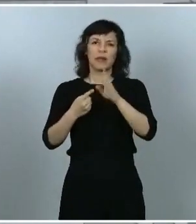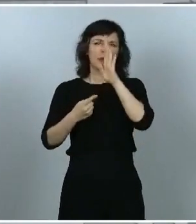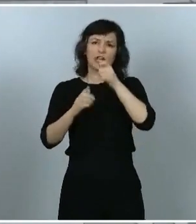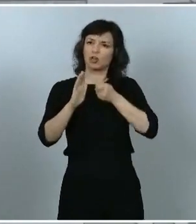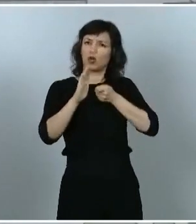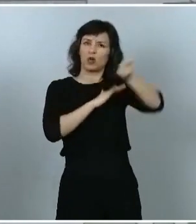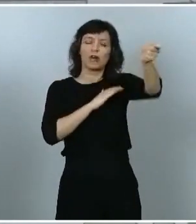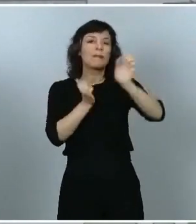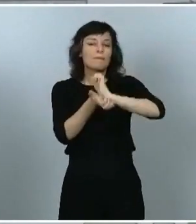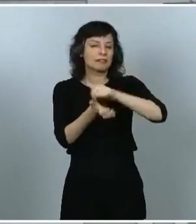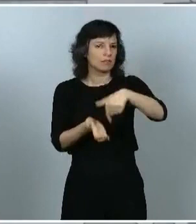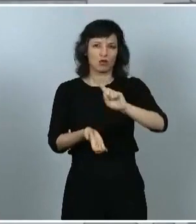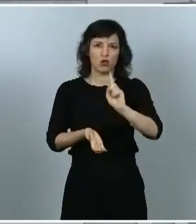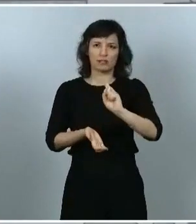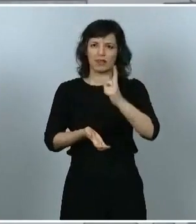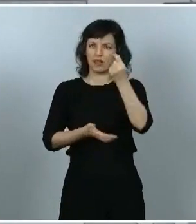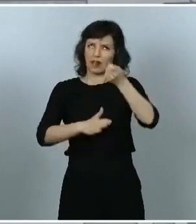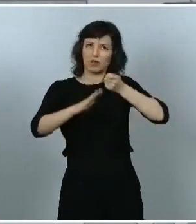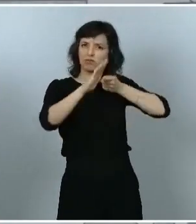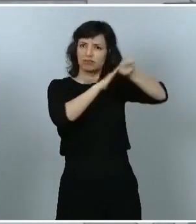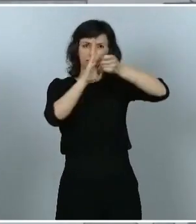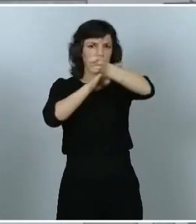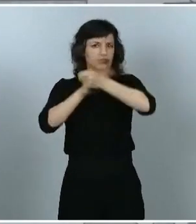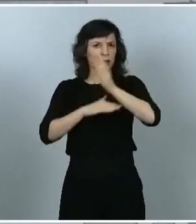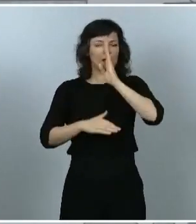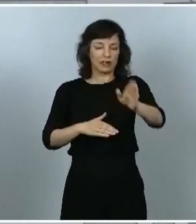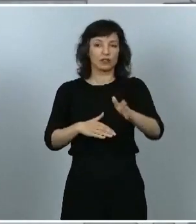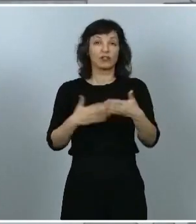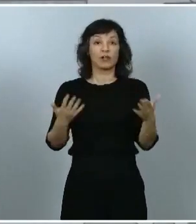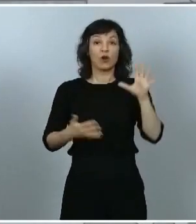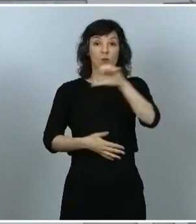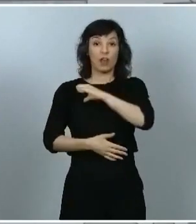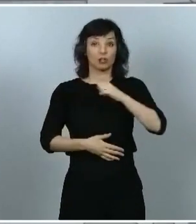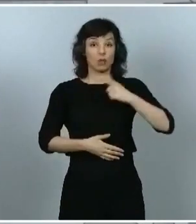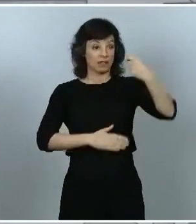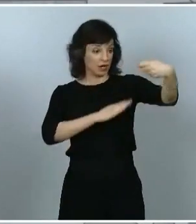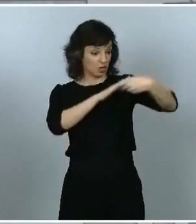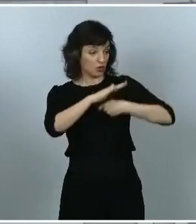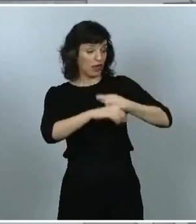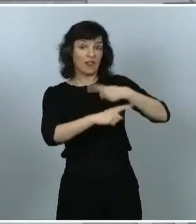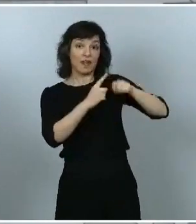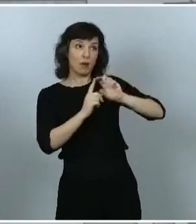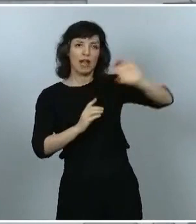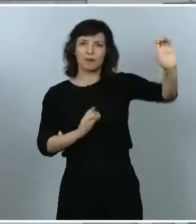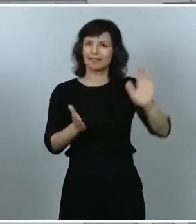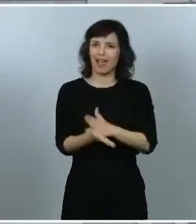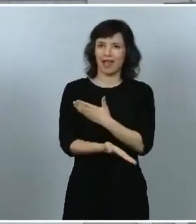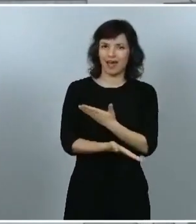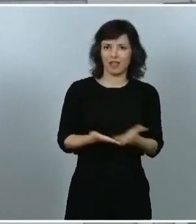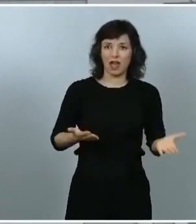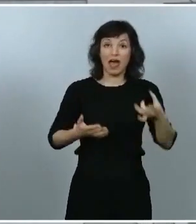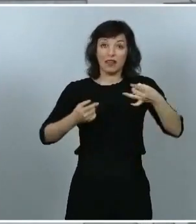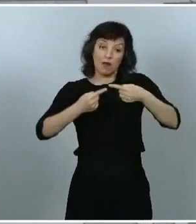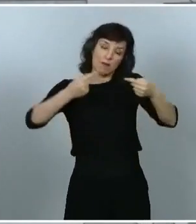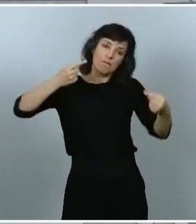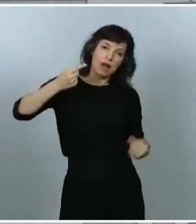Por tanto, las comunidades autónomas no deberán devolver este dinero, ni les incrementará la deuda ni generarán intereses de